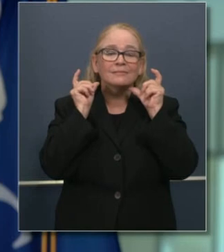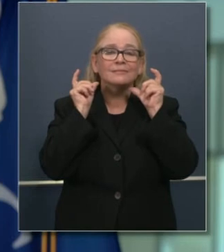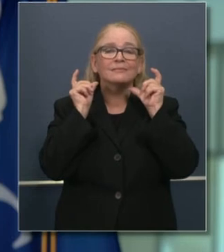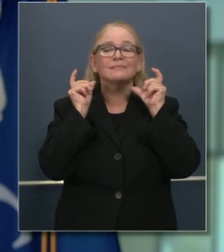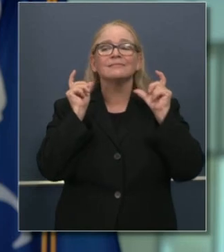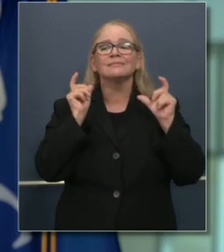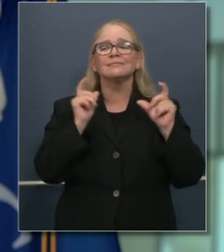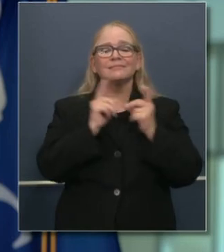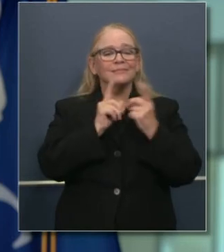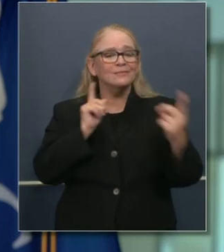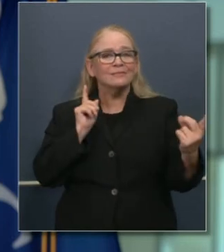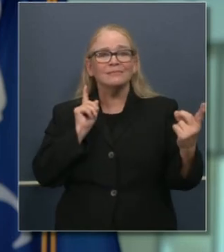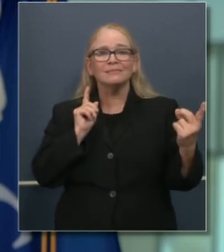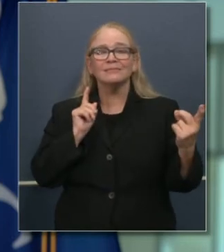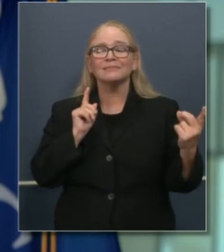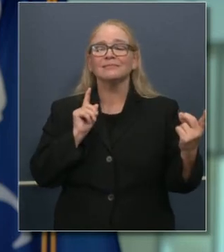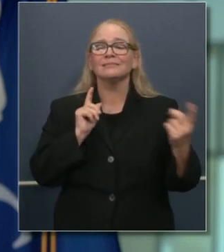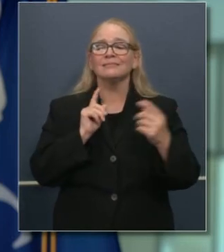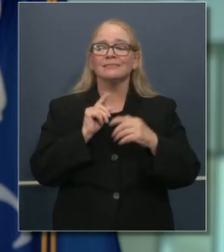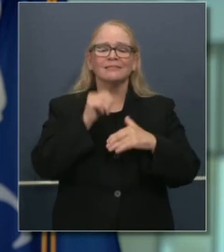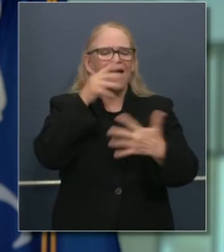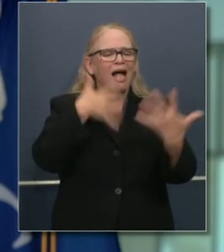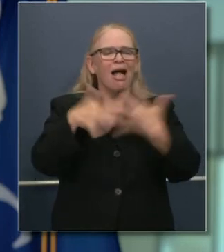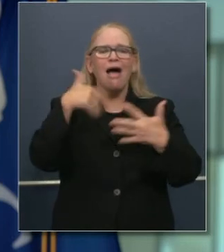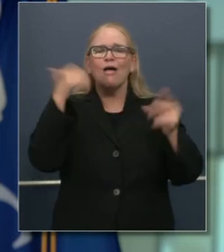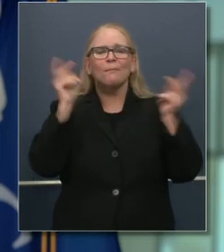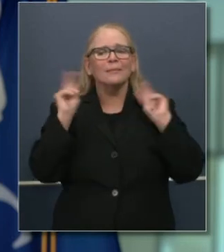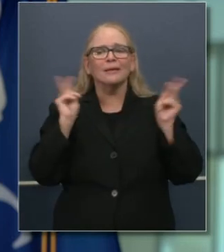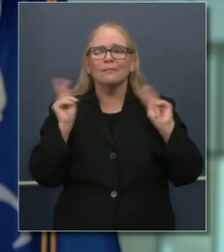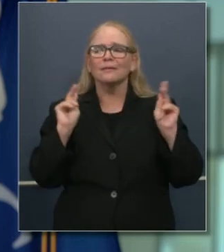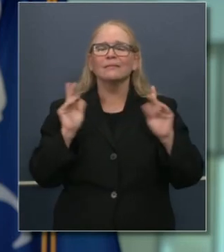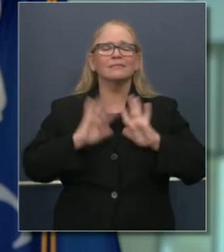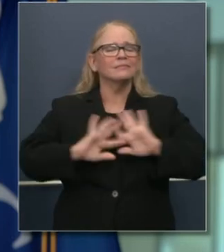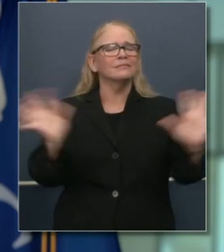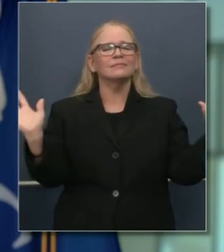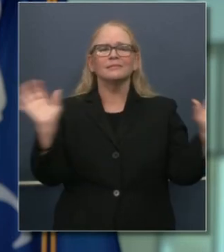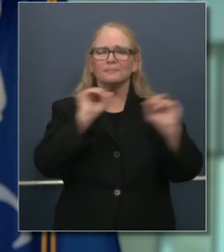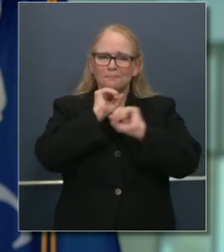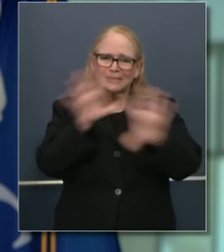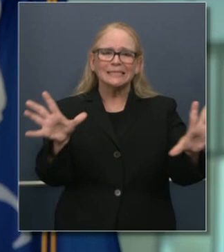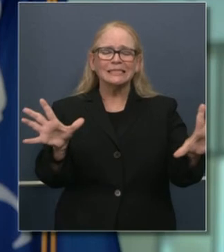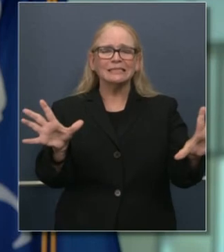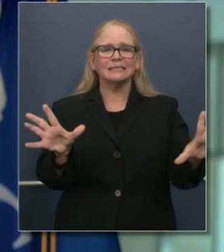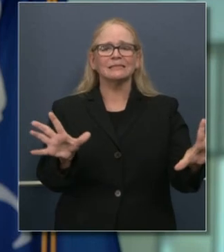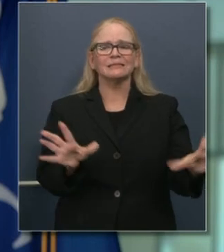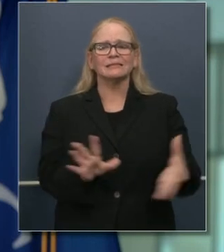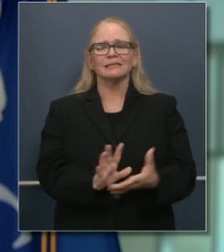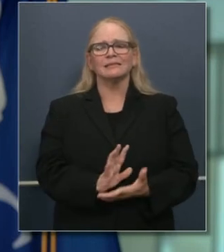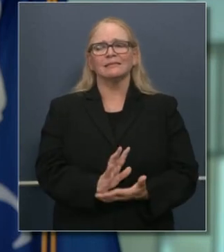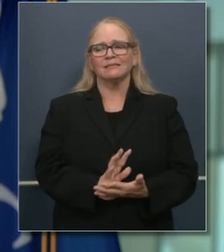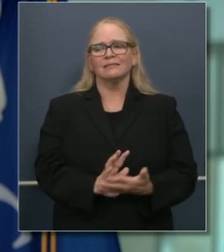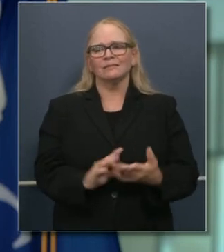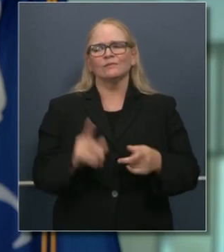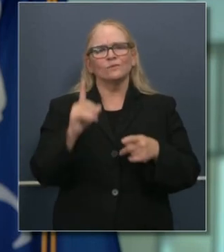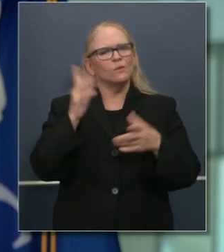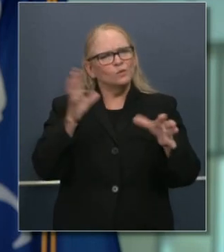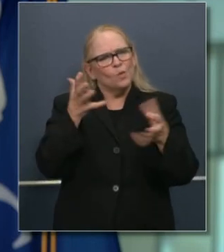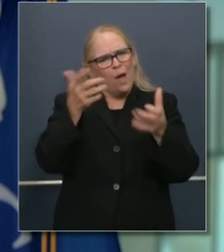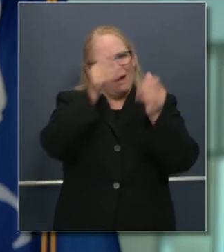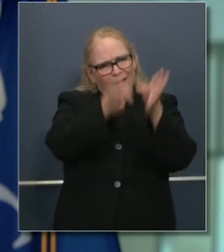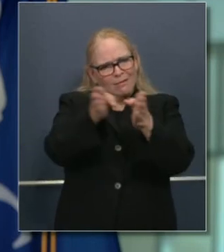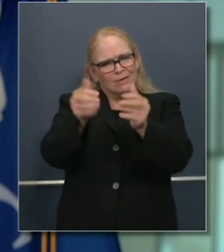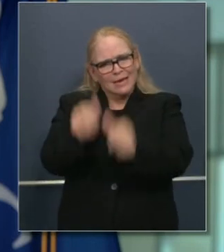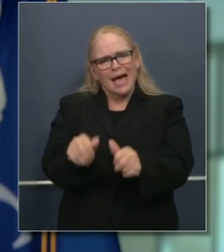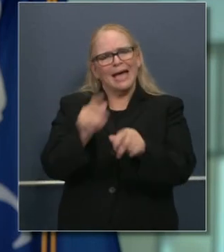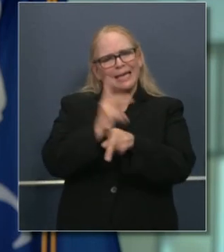instar a que sigan usando sus cubrecaras, caretas, y que limiten contacto con otras personas y que